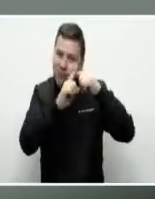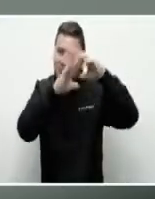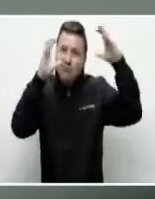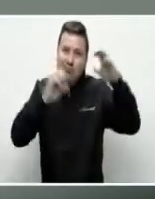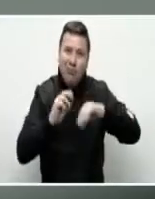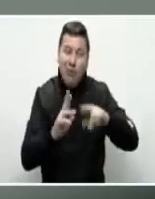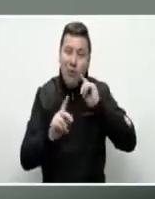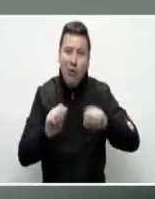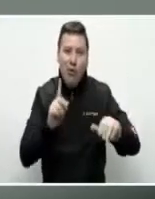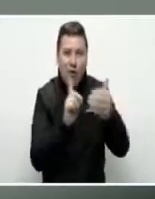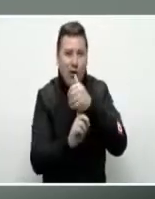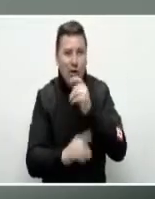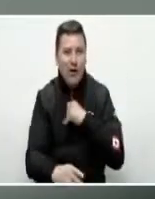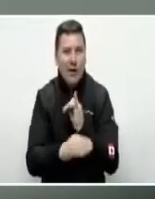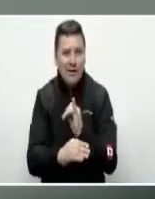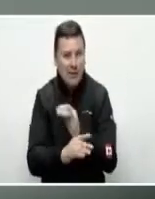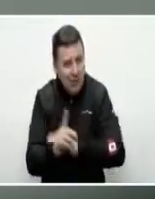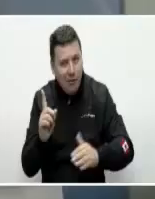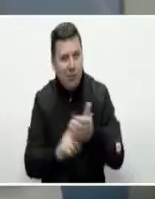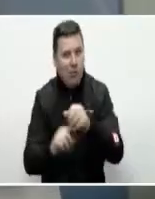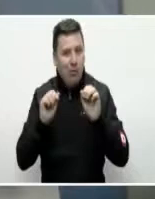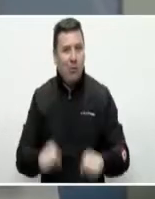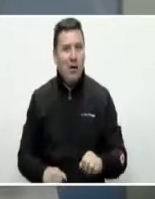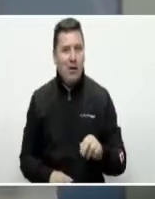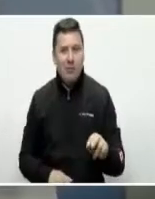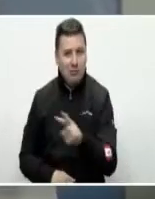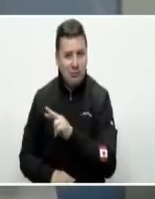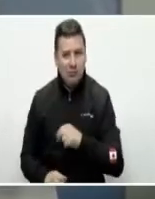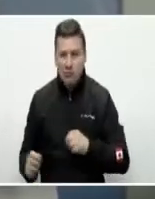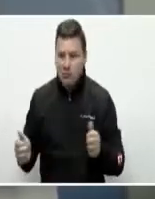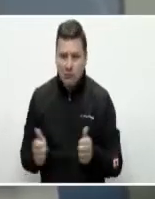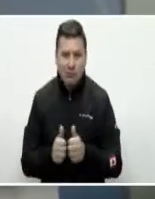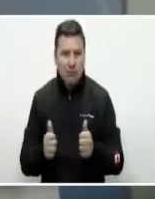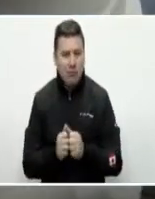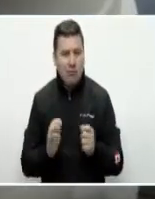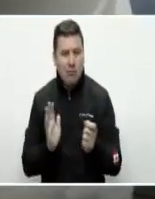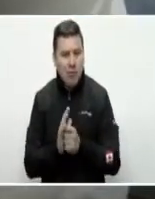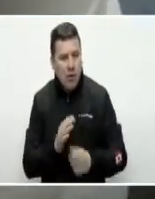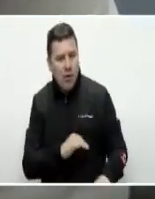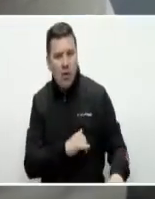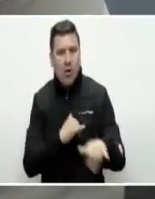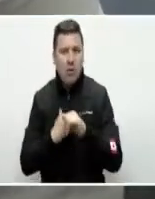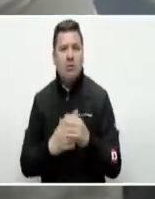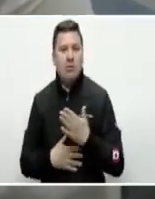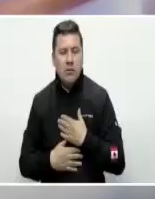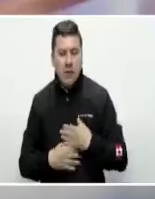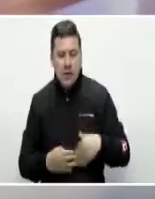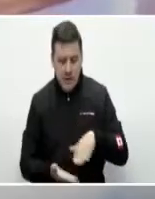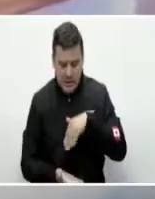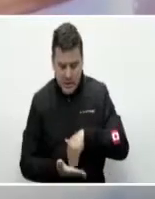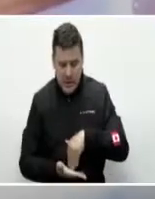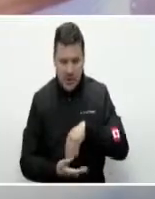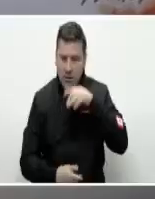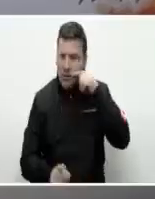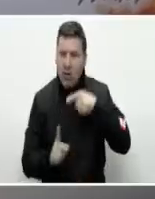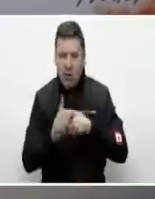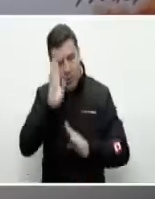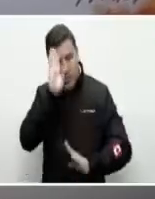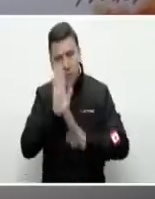lo que logramos como institución porque finalmente nos encontramos en un punto común donde en el centro está el emprendedor.